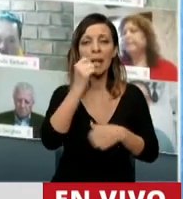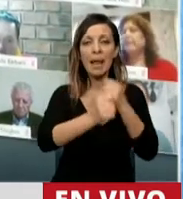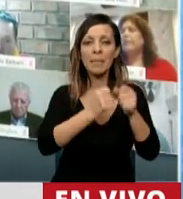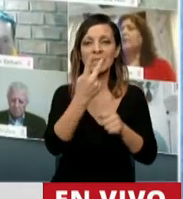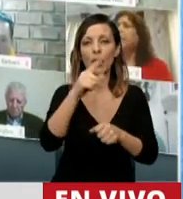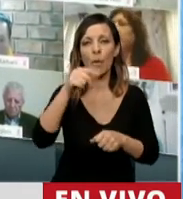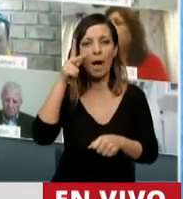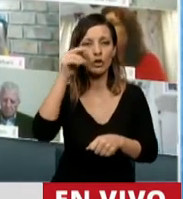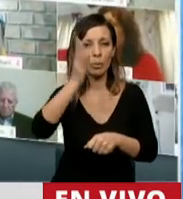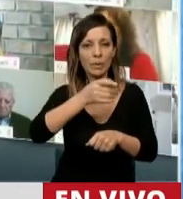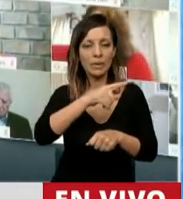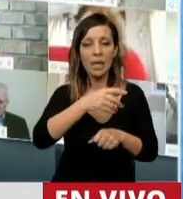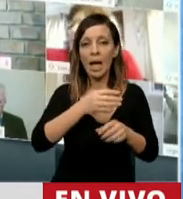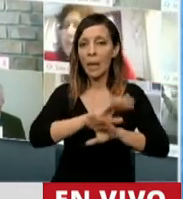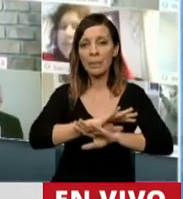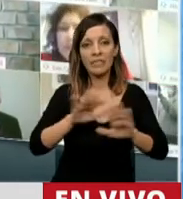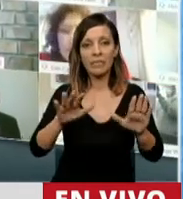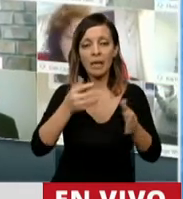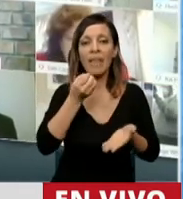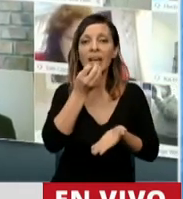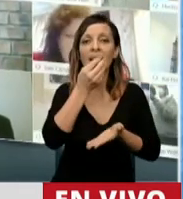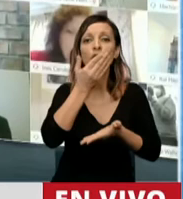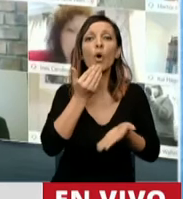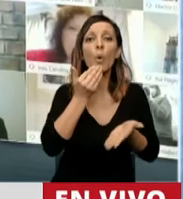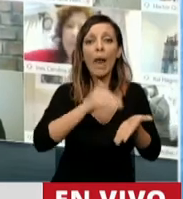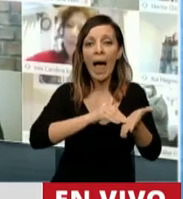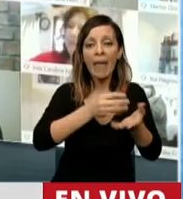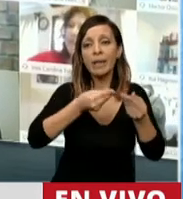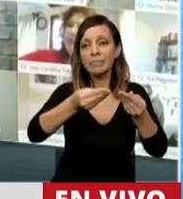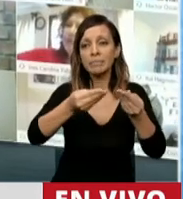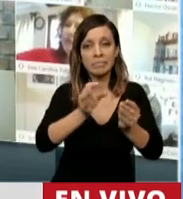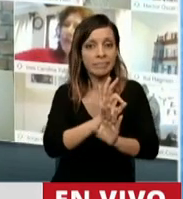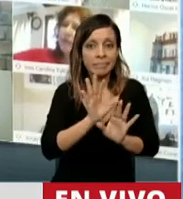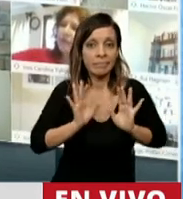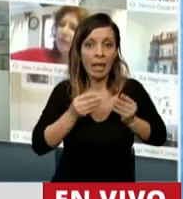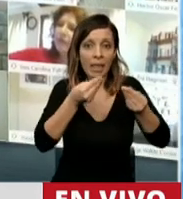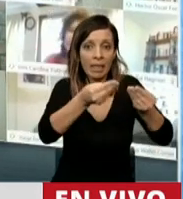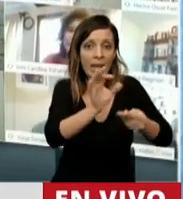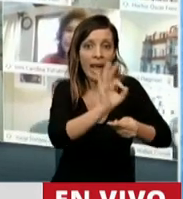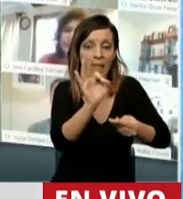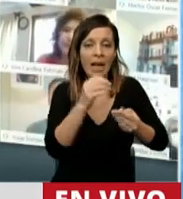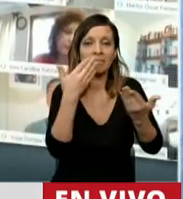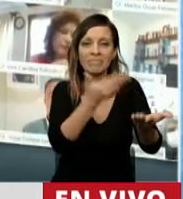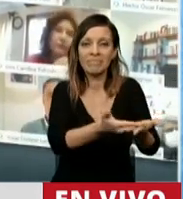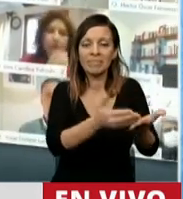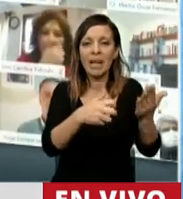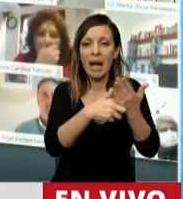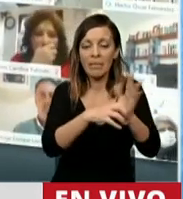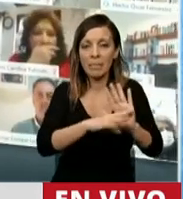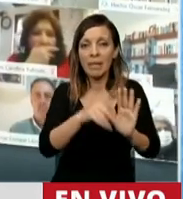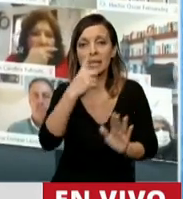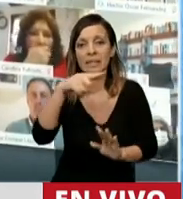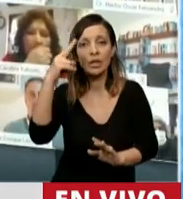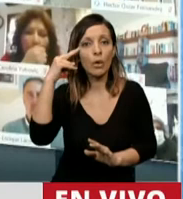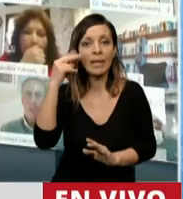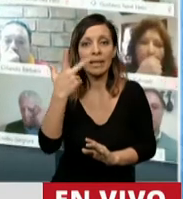,8 del total, dejaron de presentar las declaraciones juradas de la Seguridad Social ante la AFIP. Y 193